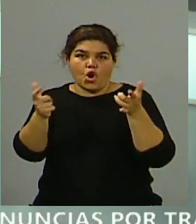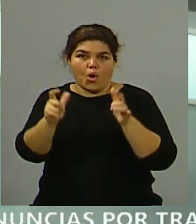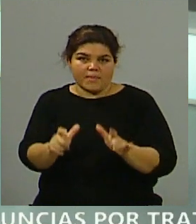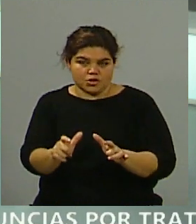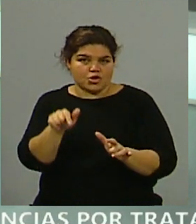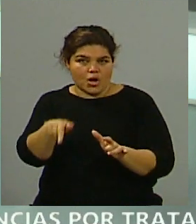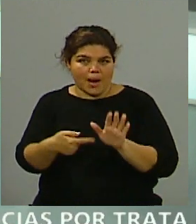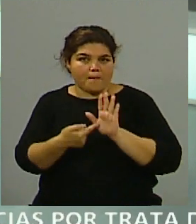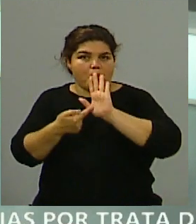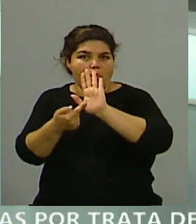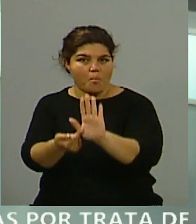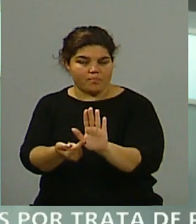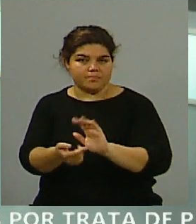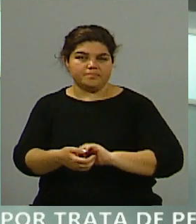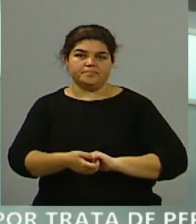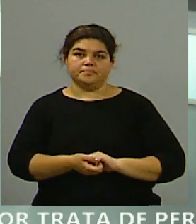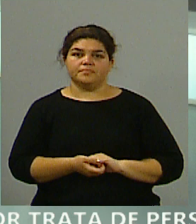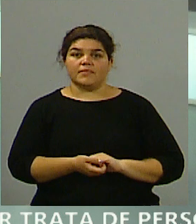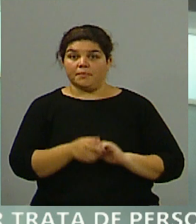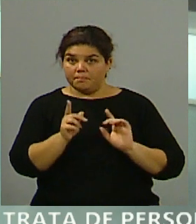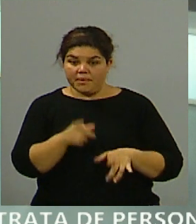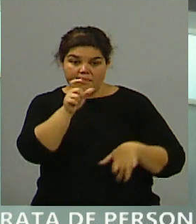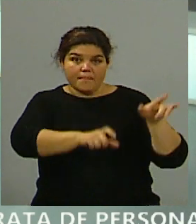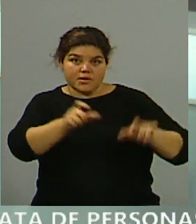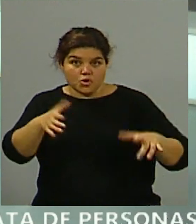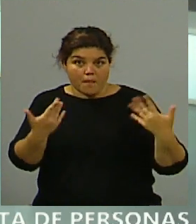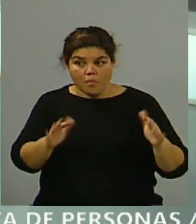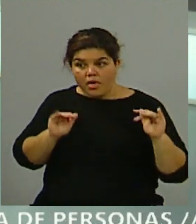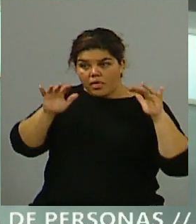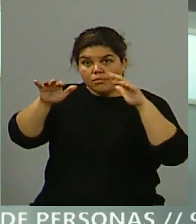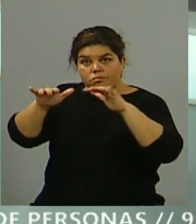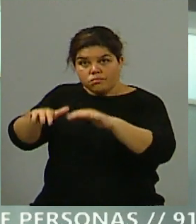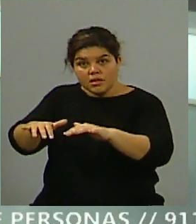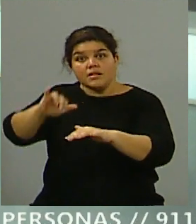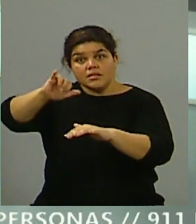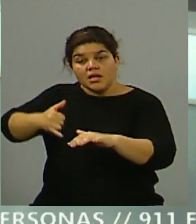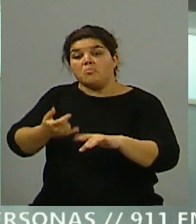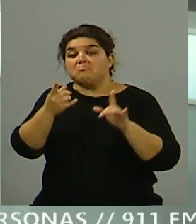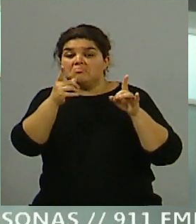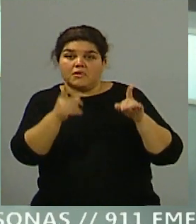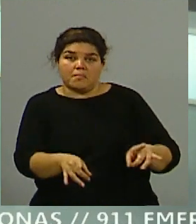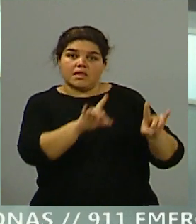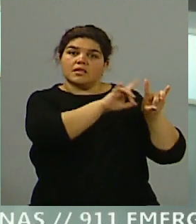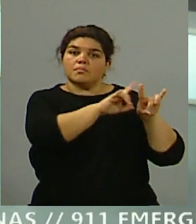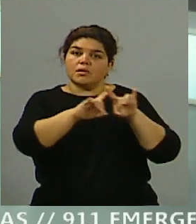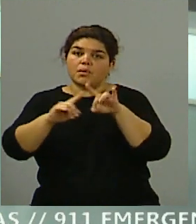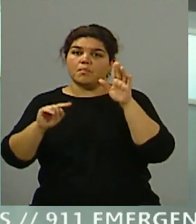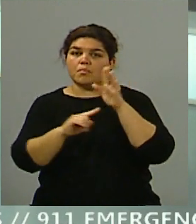comisión. Bueno, aquellos que puedan acercarse lo pueden hacer y si no, entra a la página de www